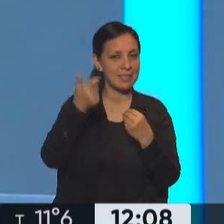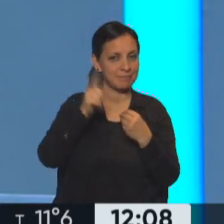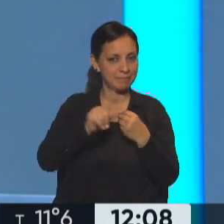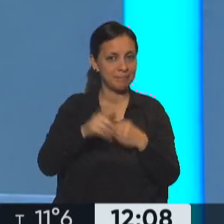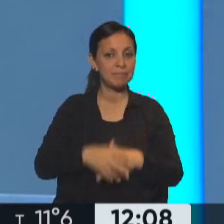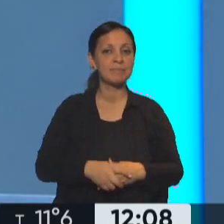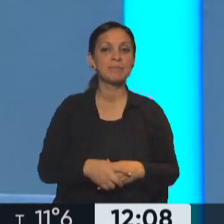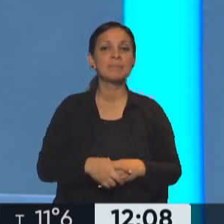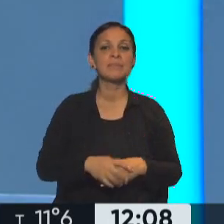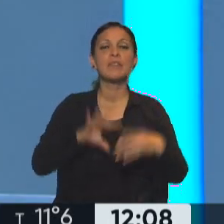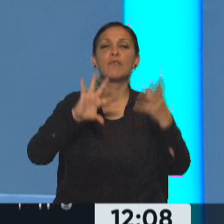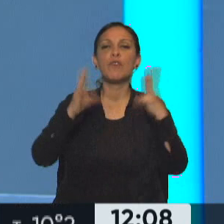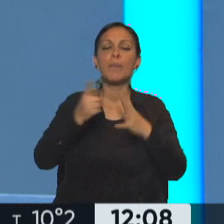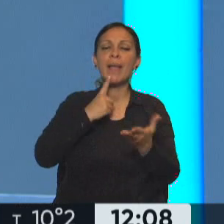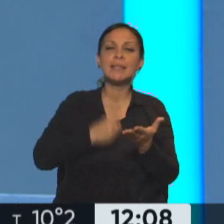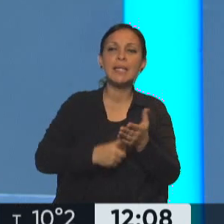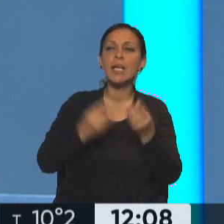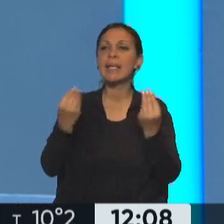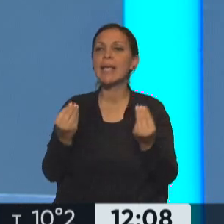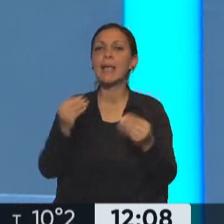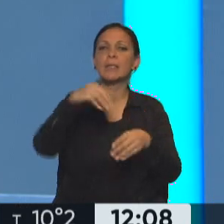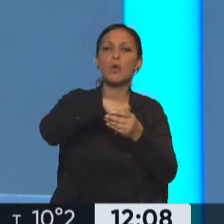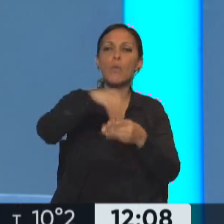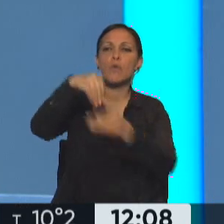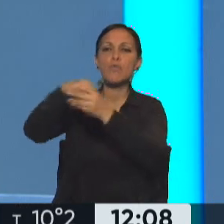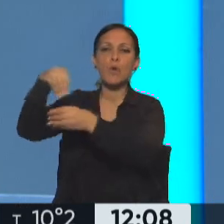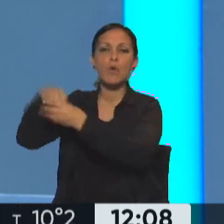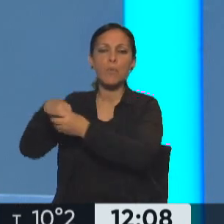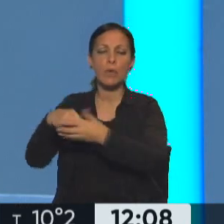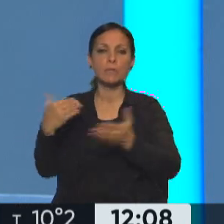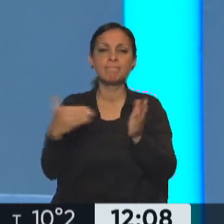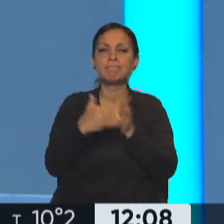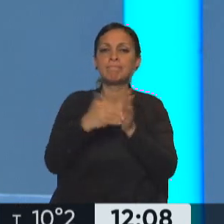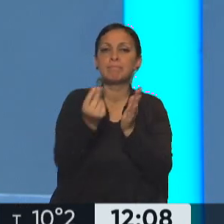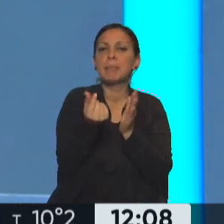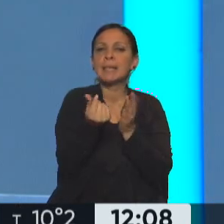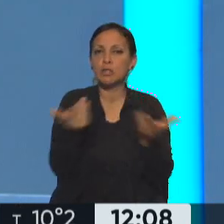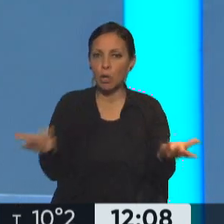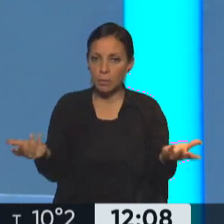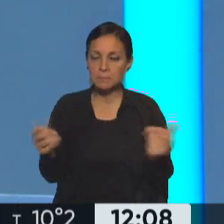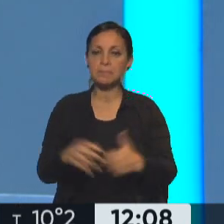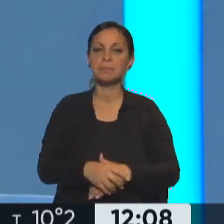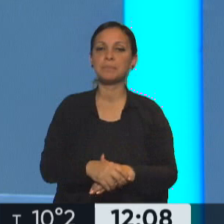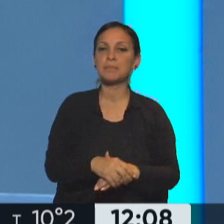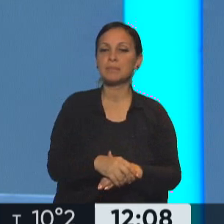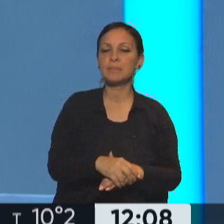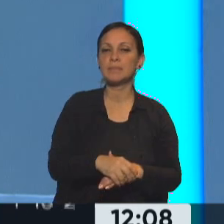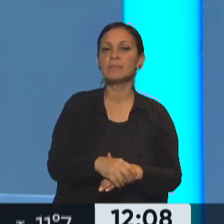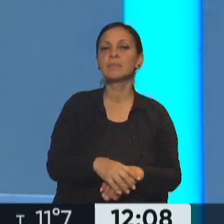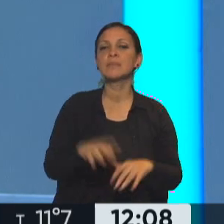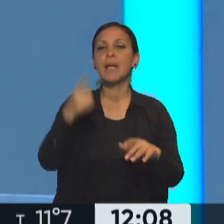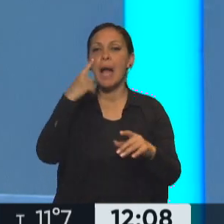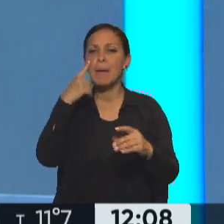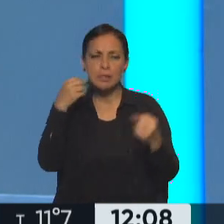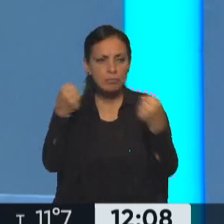calificación o clasificación de los distintos usuarios, hay que ver después que esto se condena con